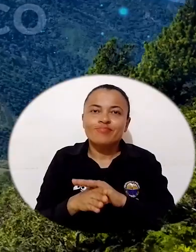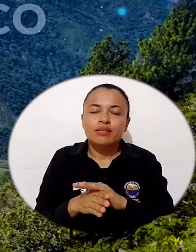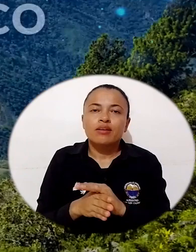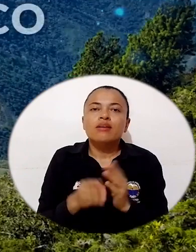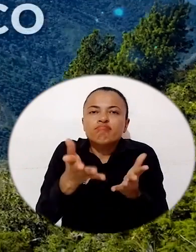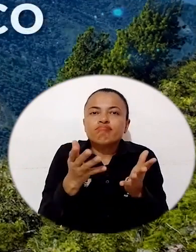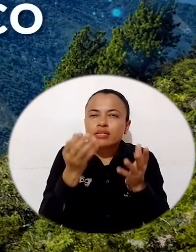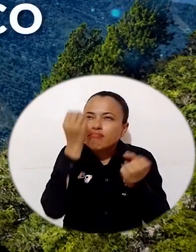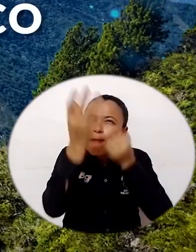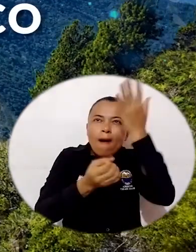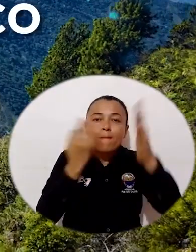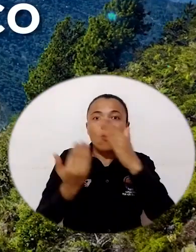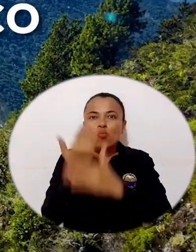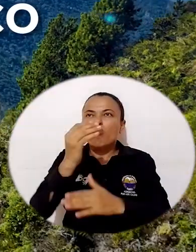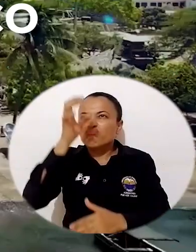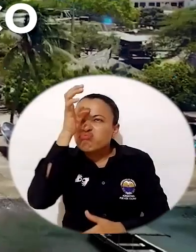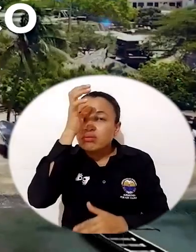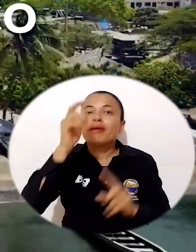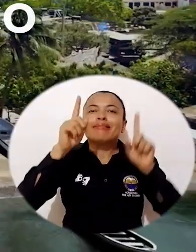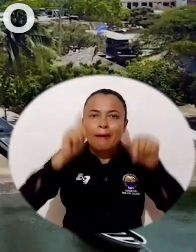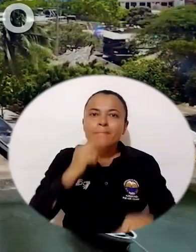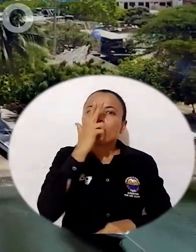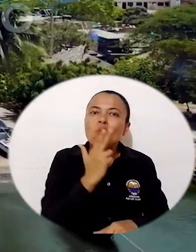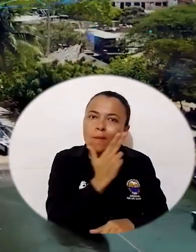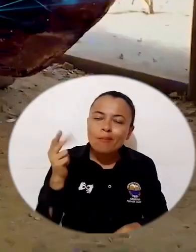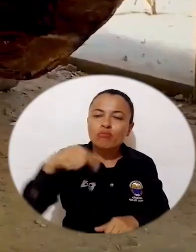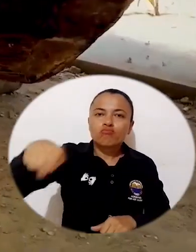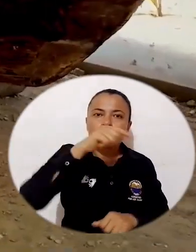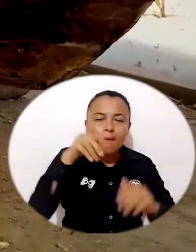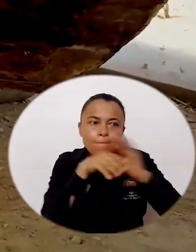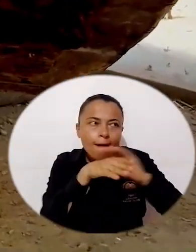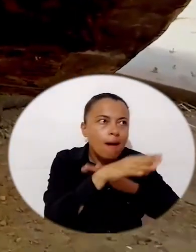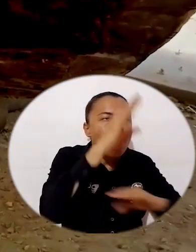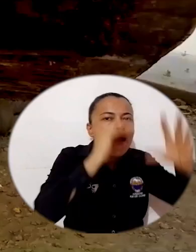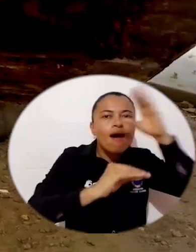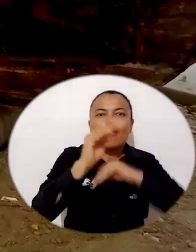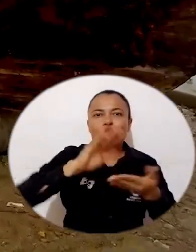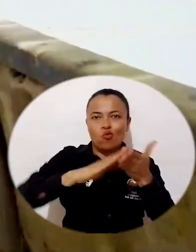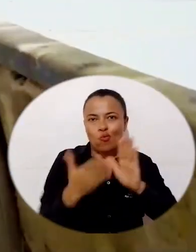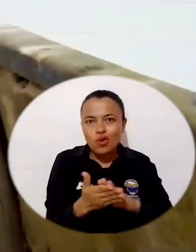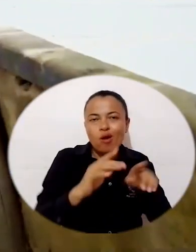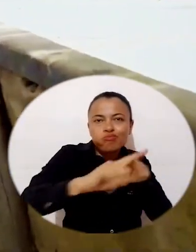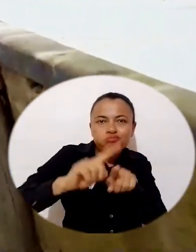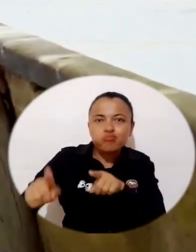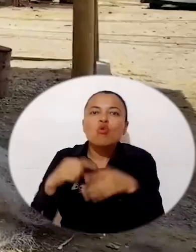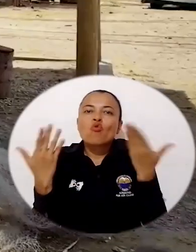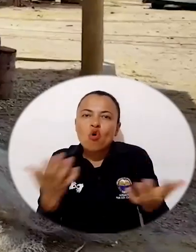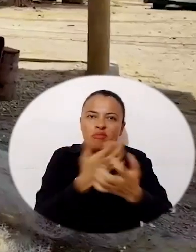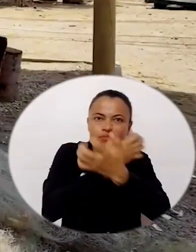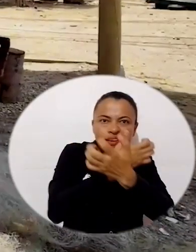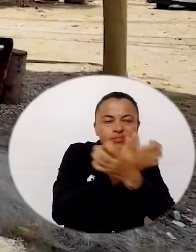No sólo creamos conocimiento, también nos comprometemos con el acceso y apropiación del mismo por parte de las comunidades